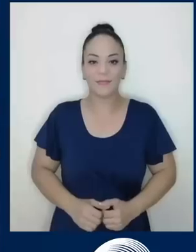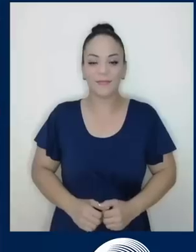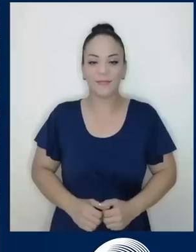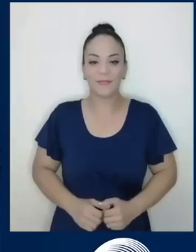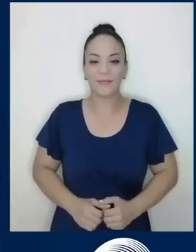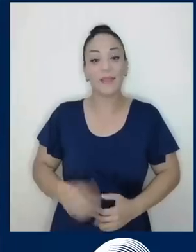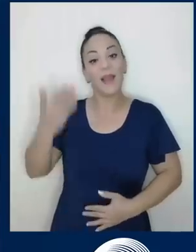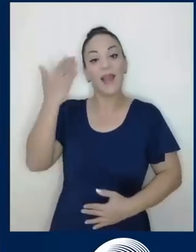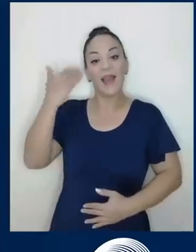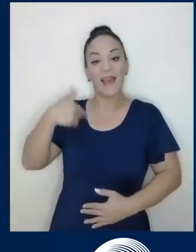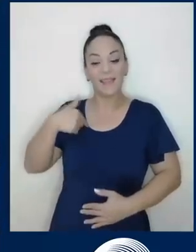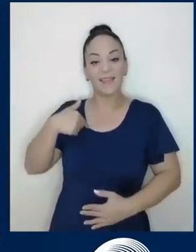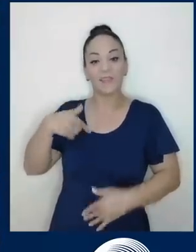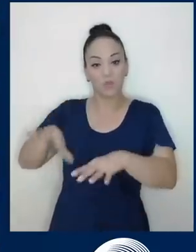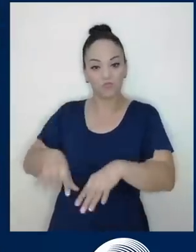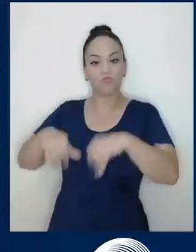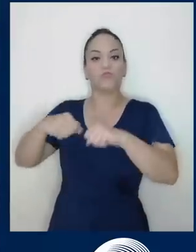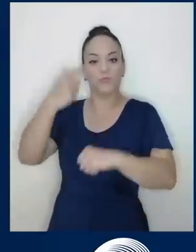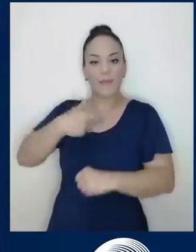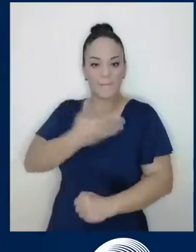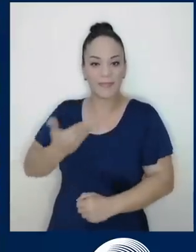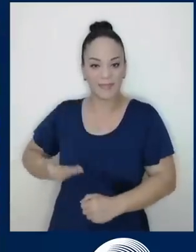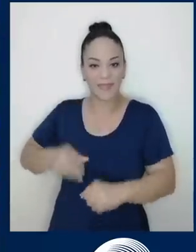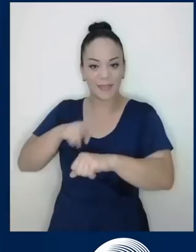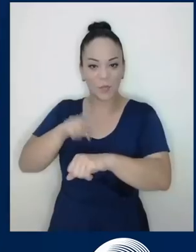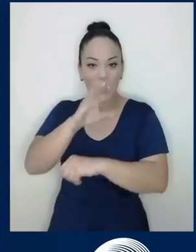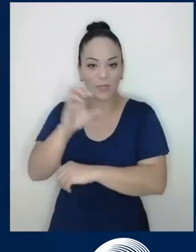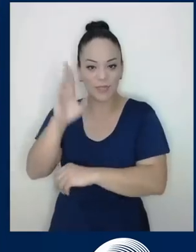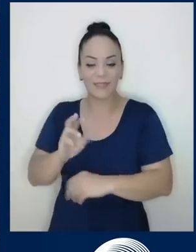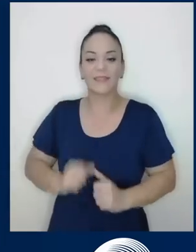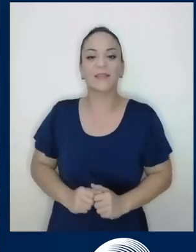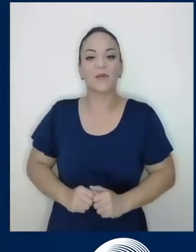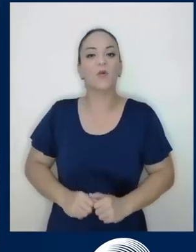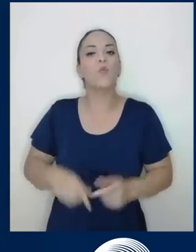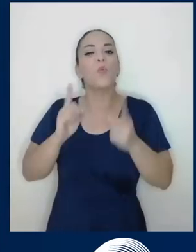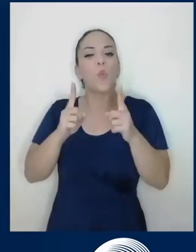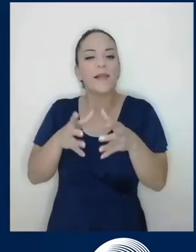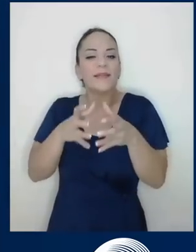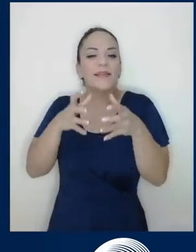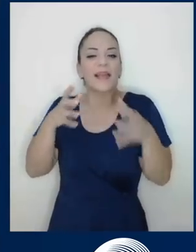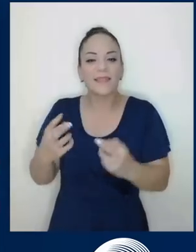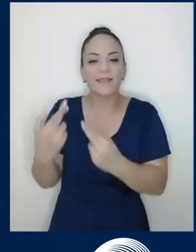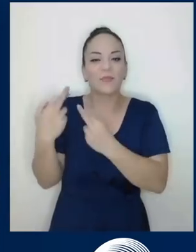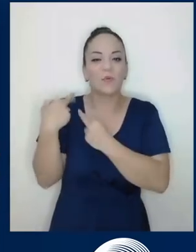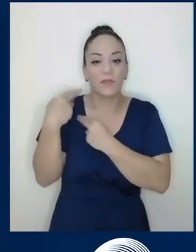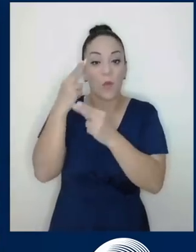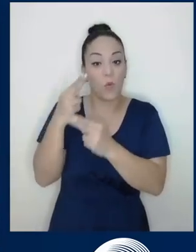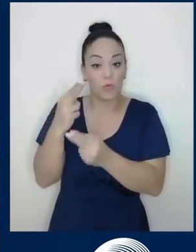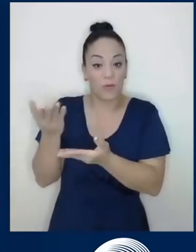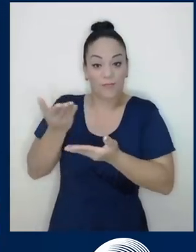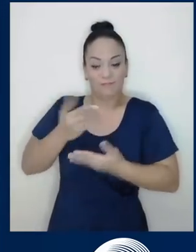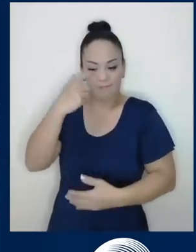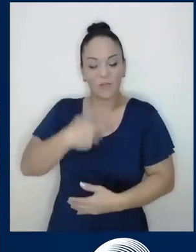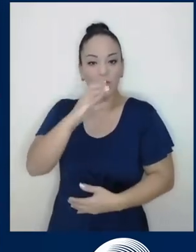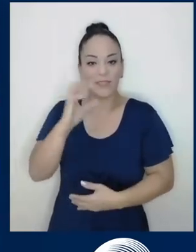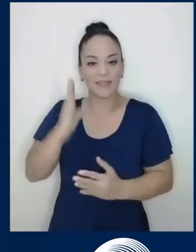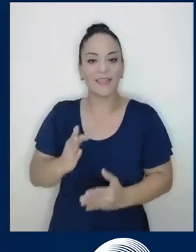Cuando inicié mi camino hacia la Presidencia de la República, la más grande responsabilidad y honor que un costarricense